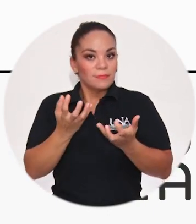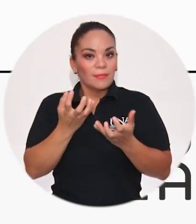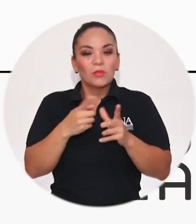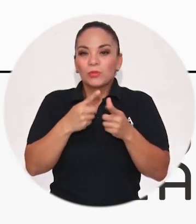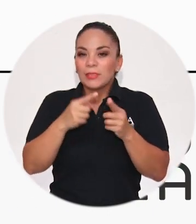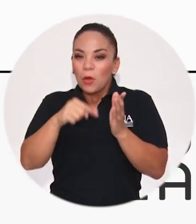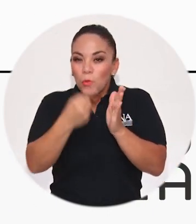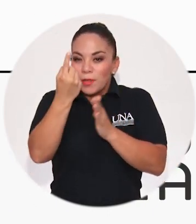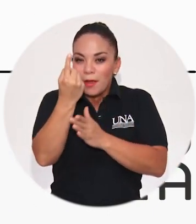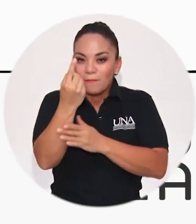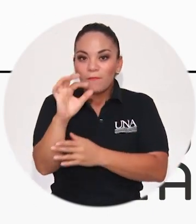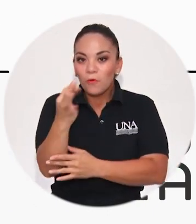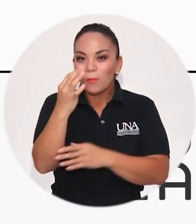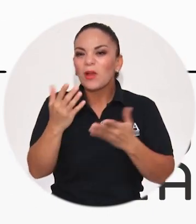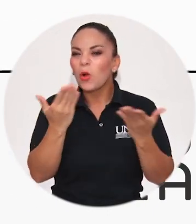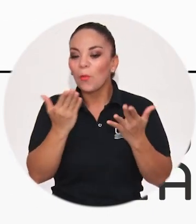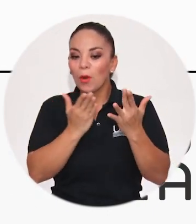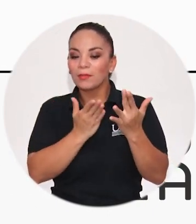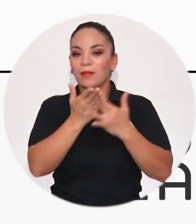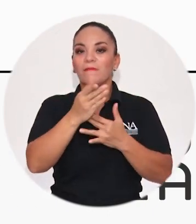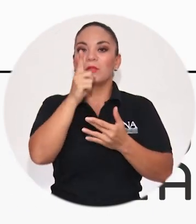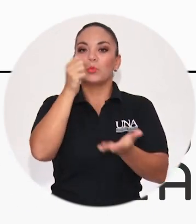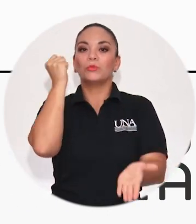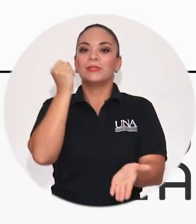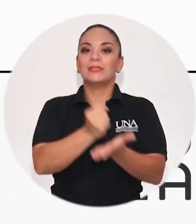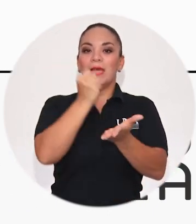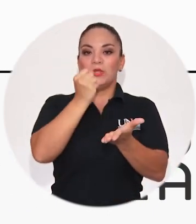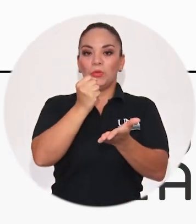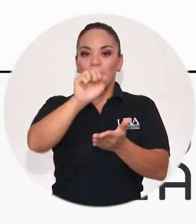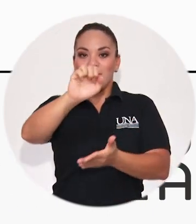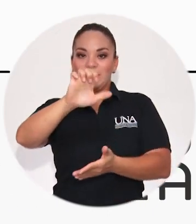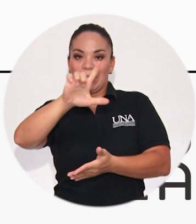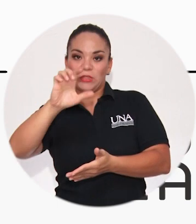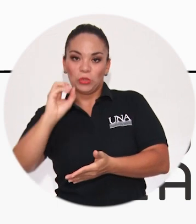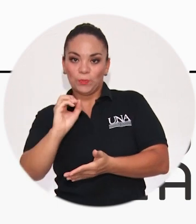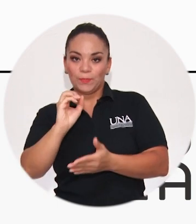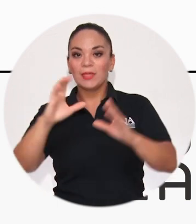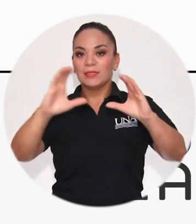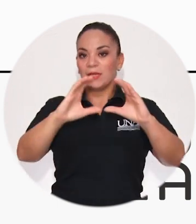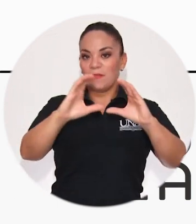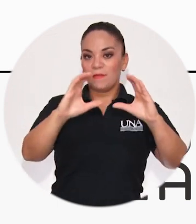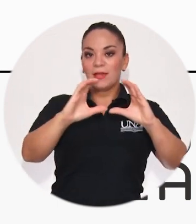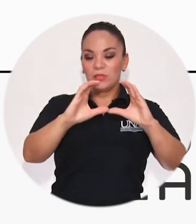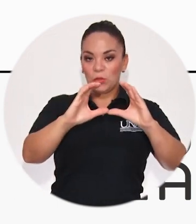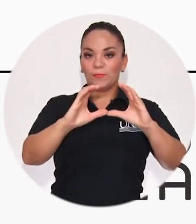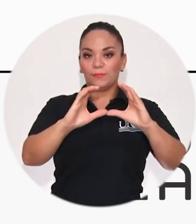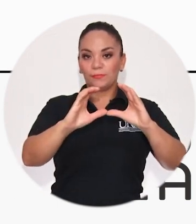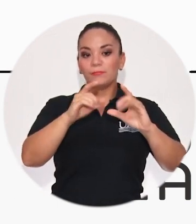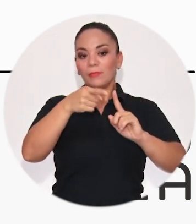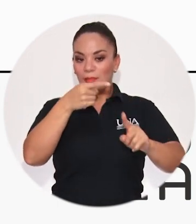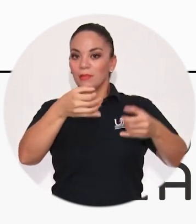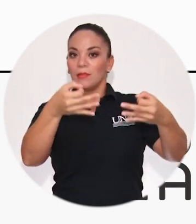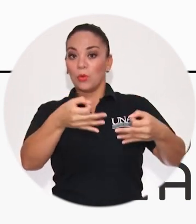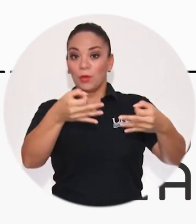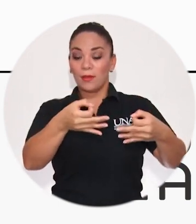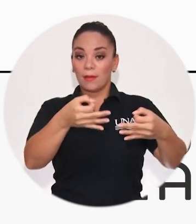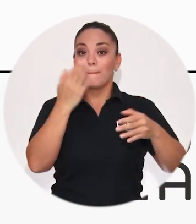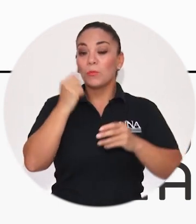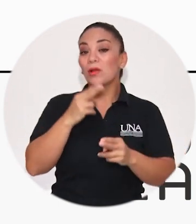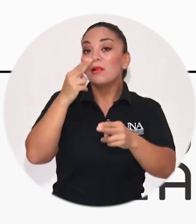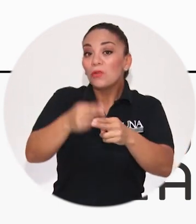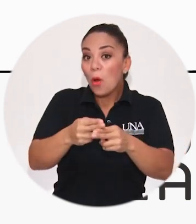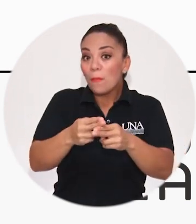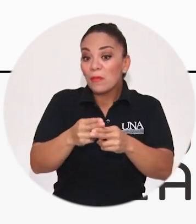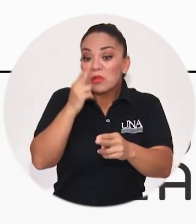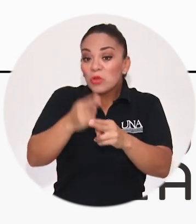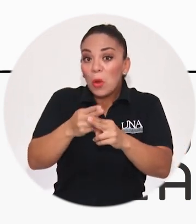se puede enmarcar en un concepto integral que a través de la denominación de origen ya la marca, consolida